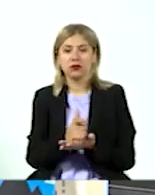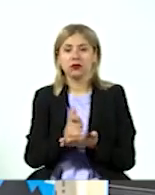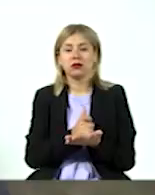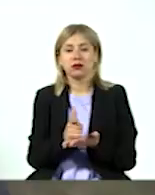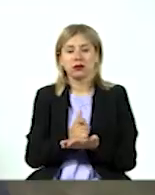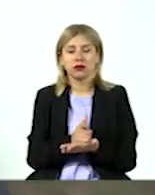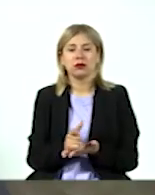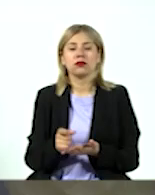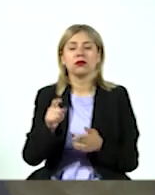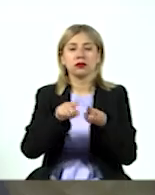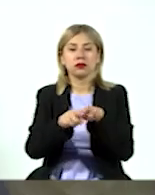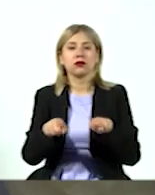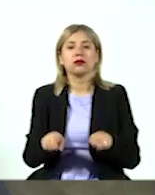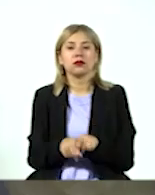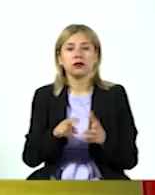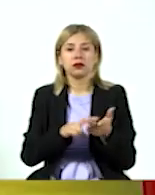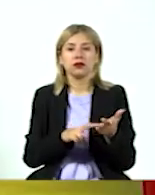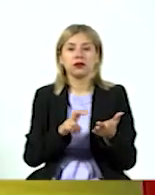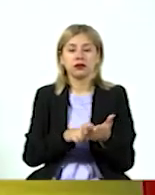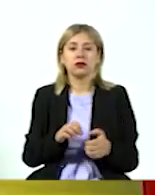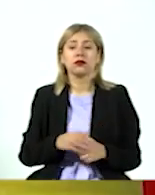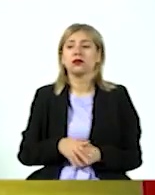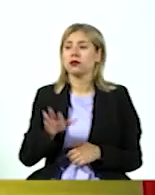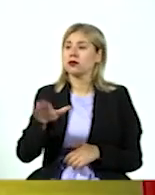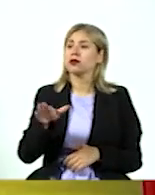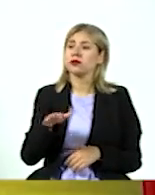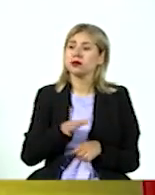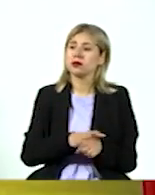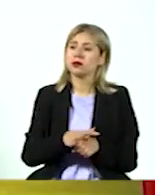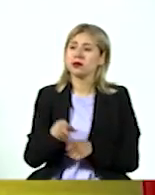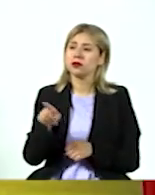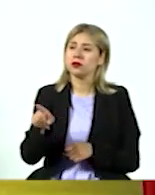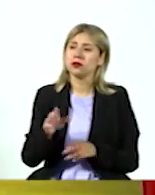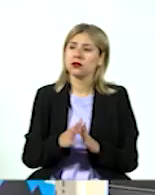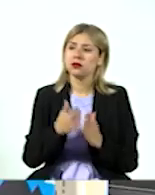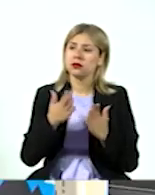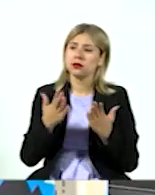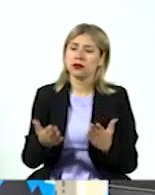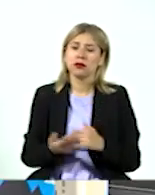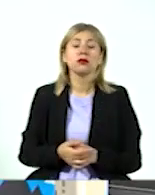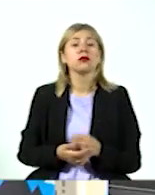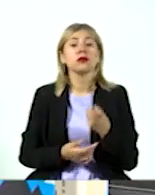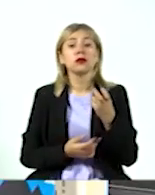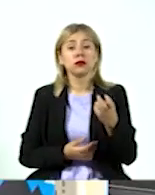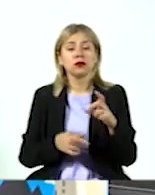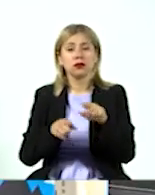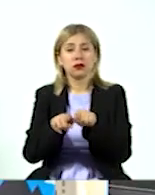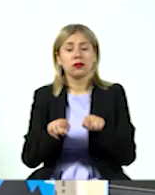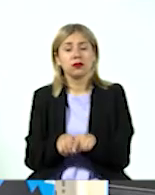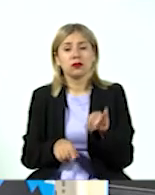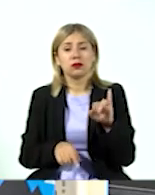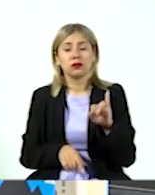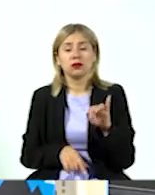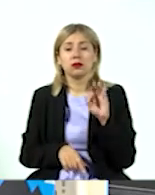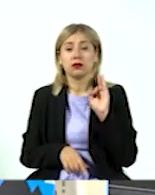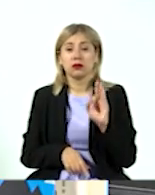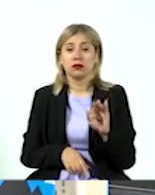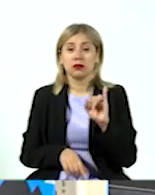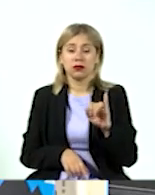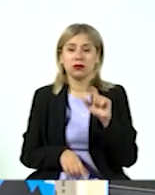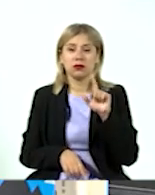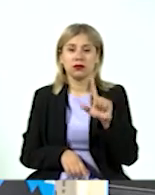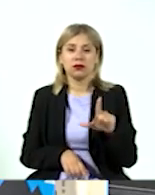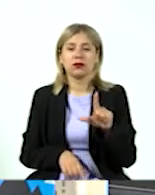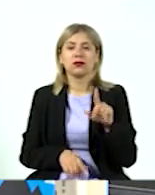sólo teóricamente, sino también en la práctica. Oye, mi estimado, ¿y dónde pueden encontrar este libro? Pues mira, está en la Feria Internacional del Libro en este momento,